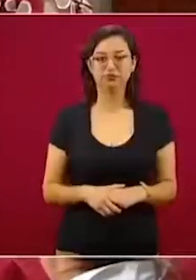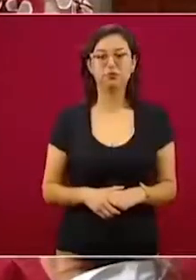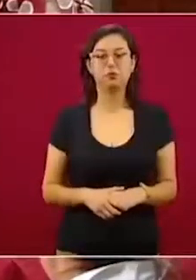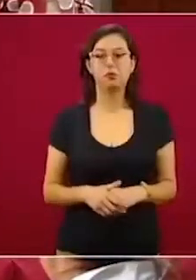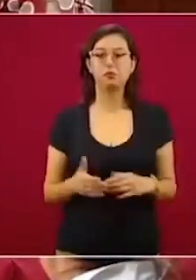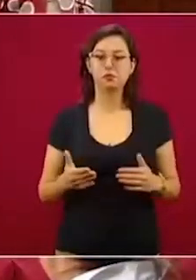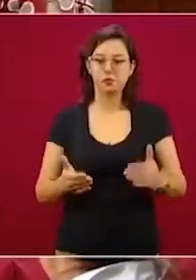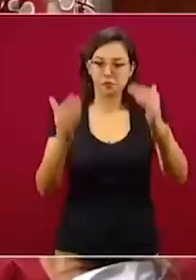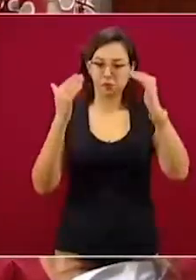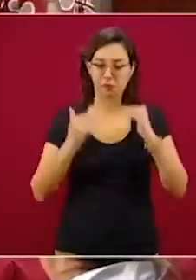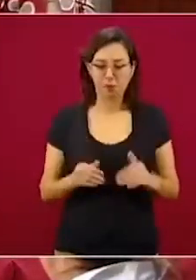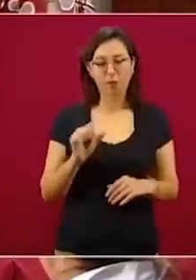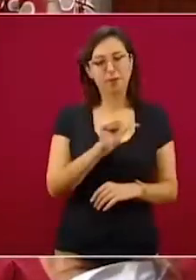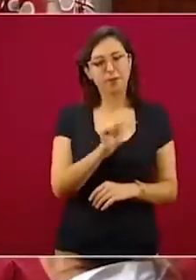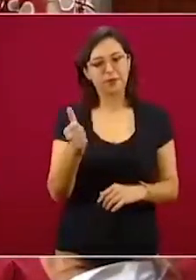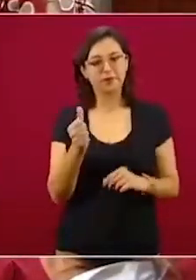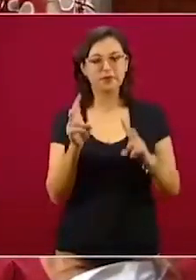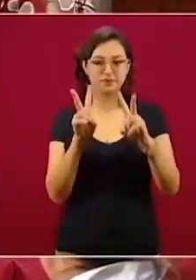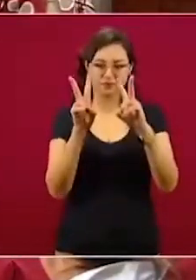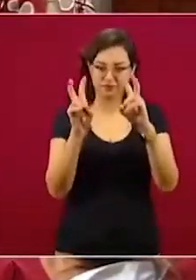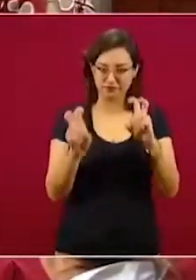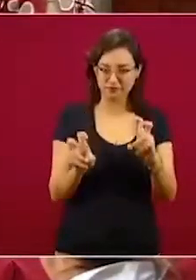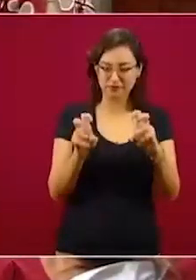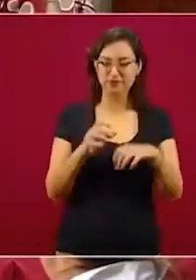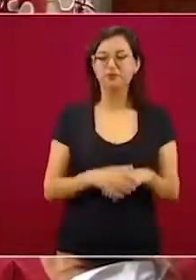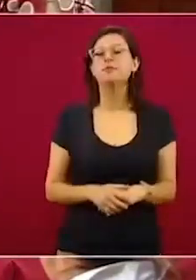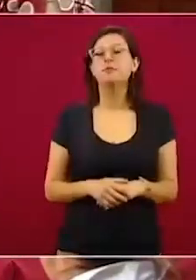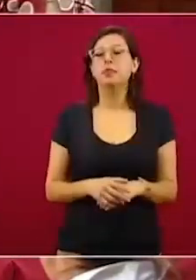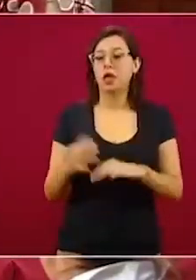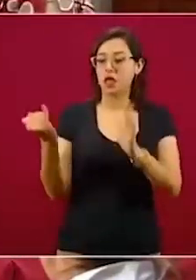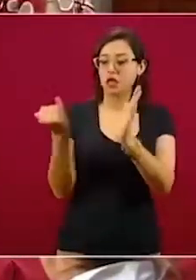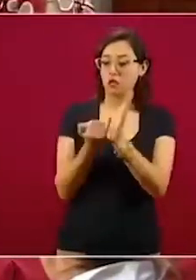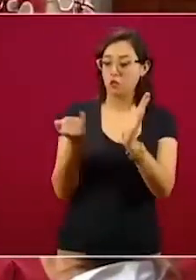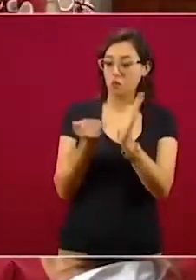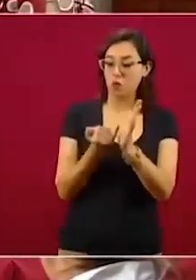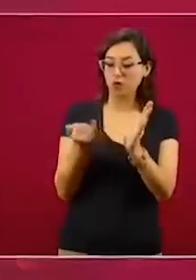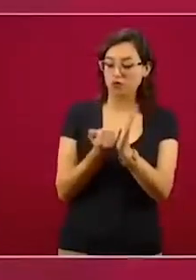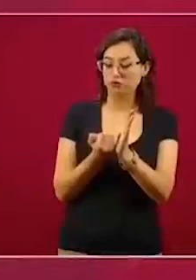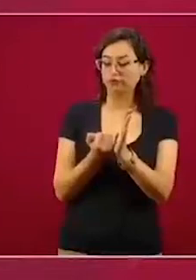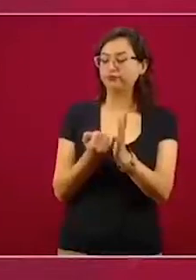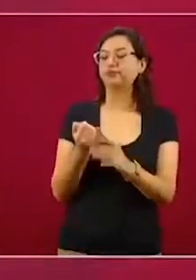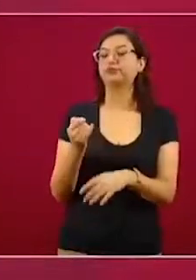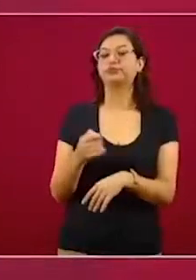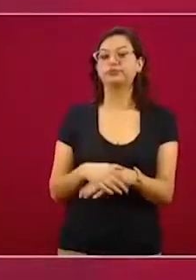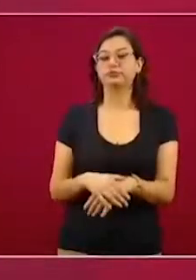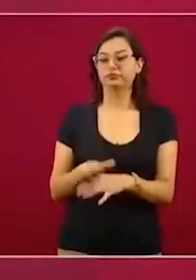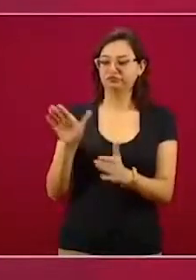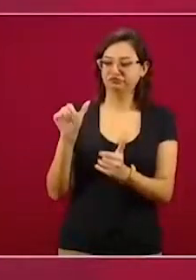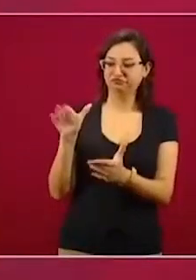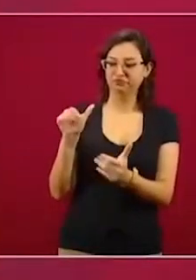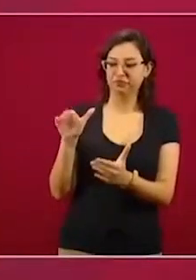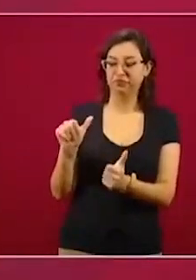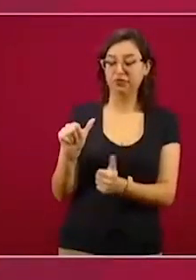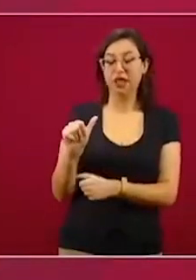de enero al 21 de mayo,